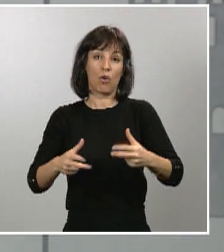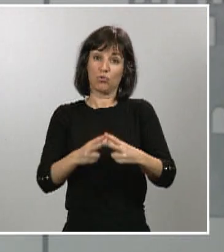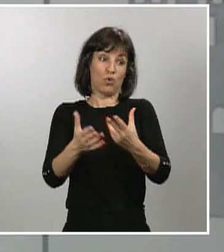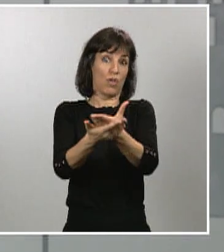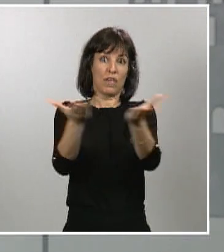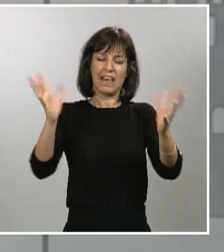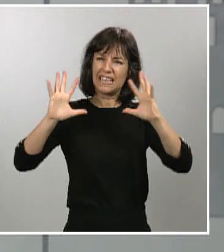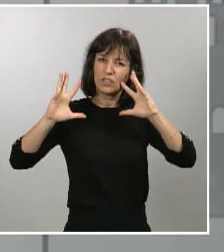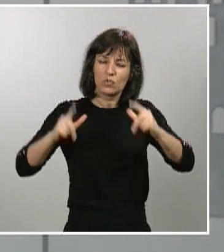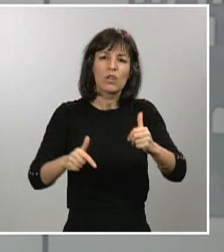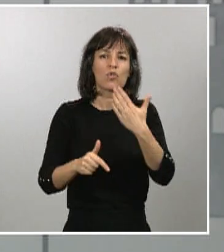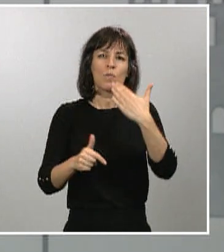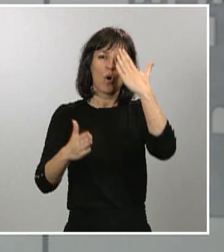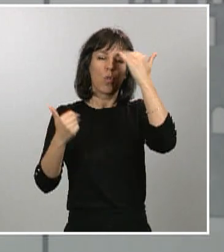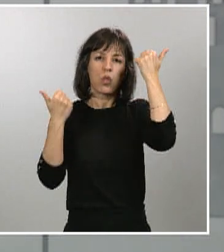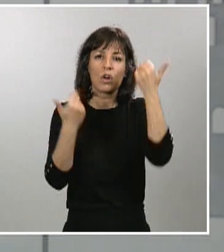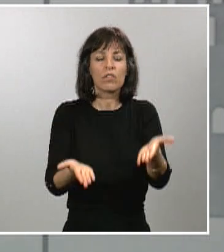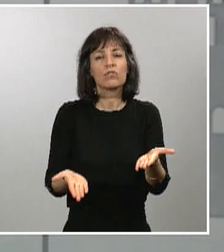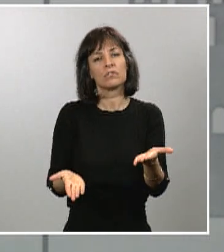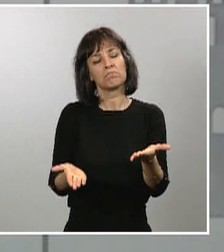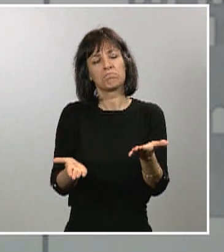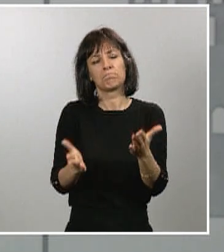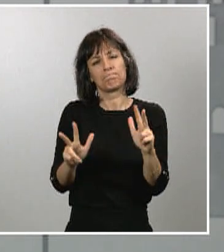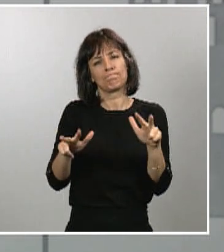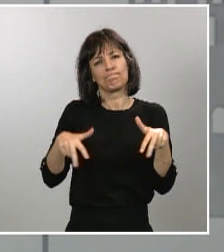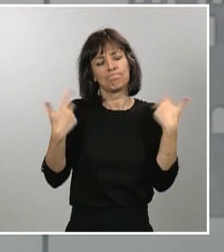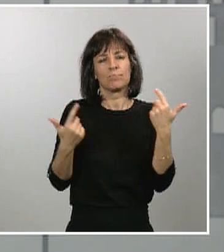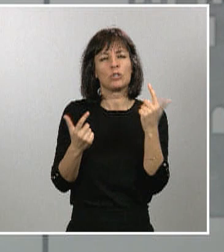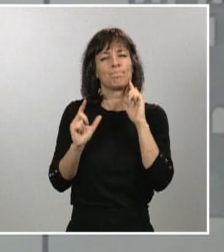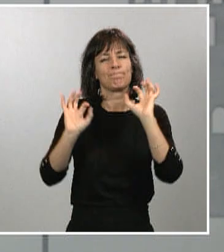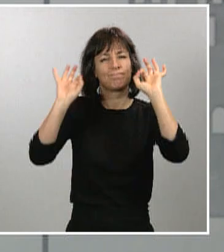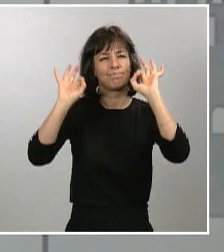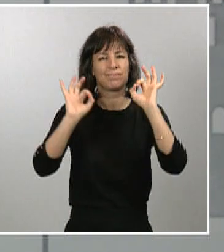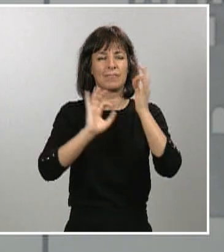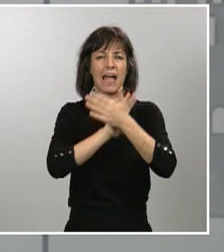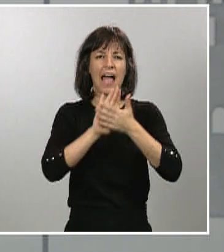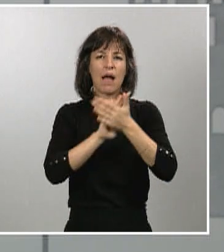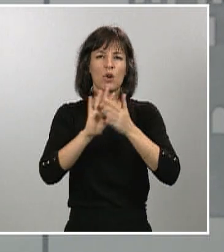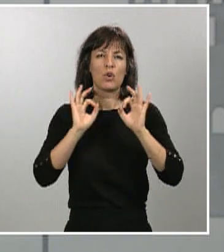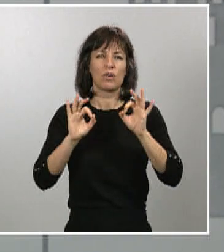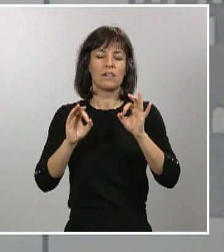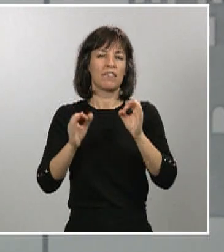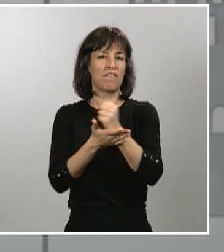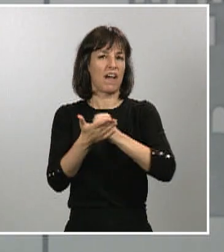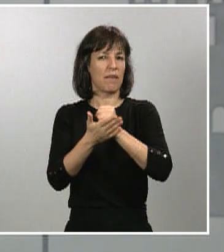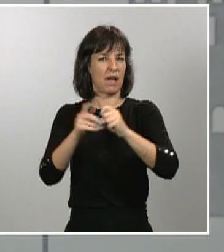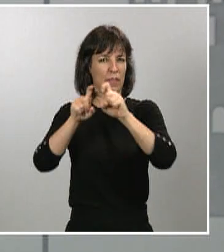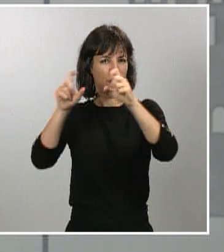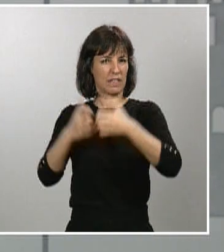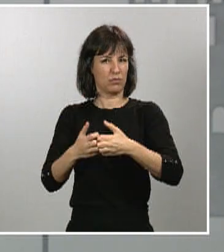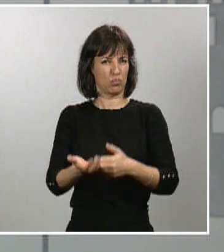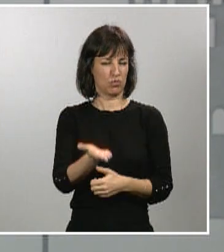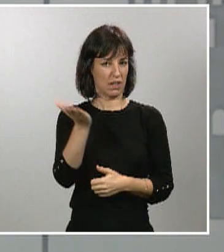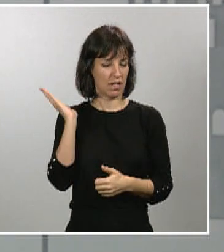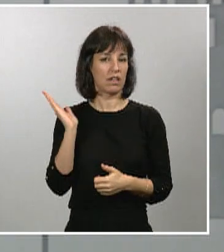donaciones y me van a permitir que tenga una mención especial para el conjunto de la industria farmacéutica que, con